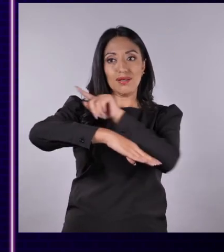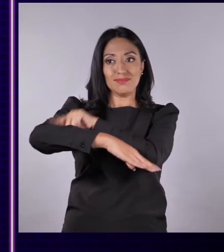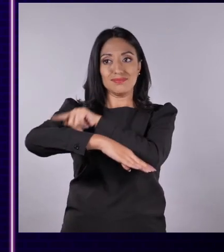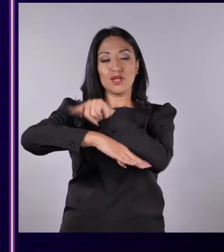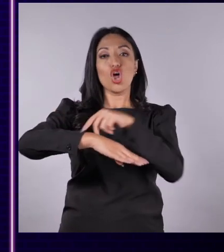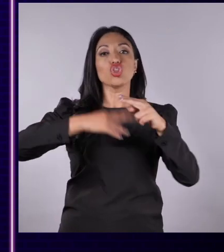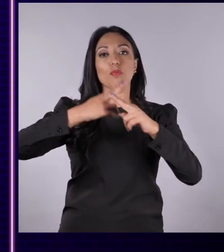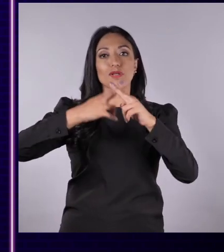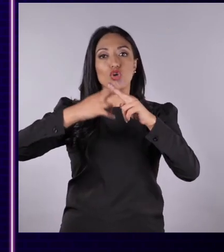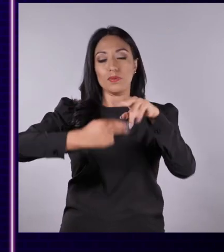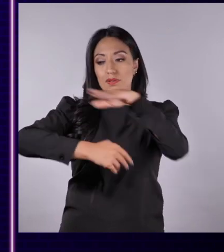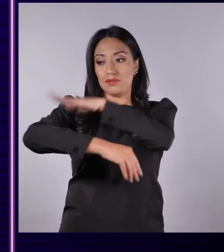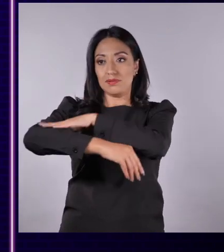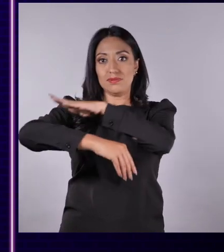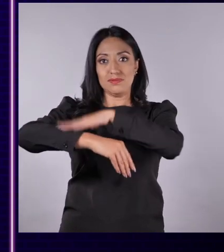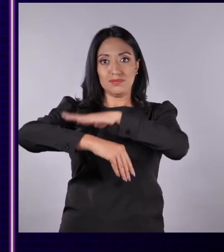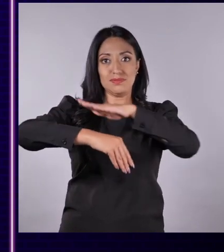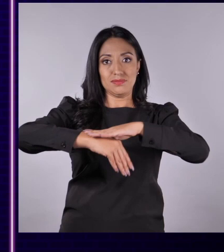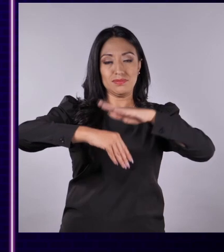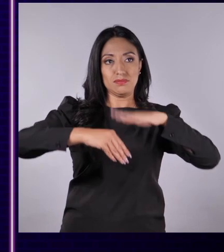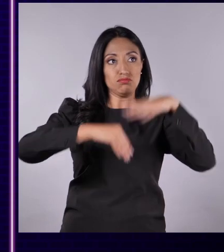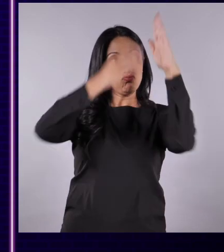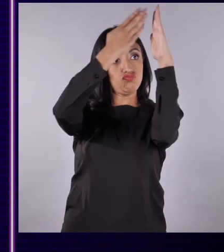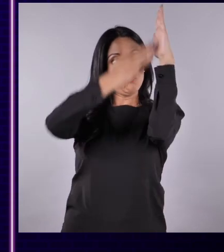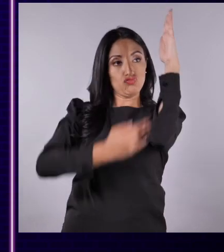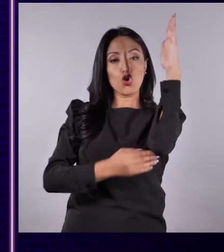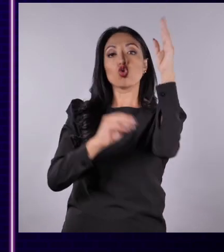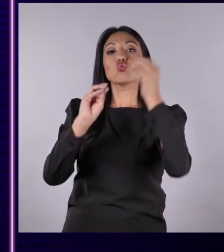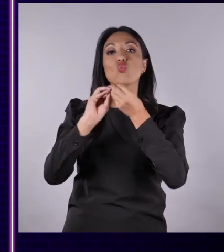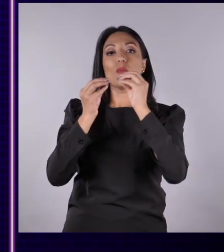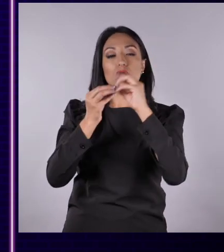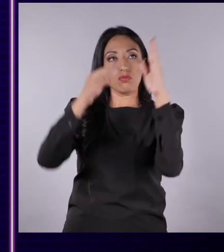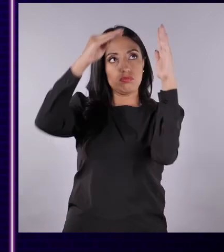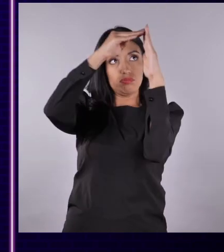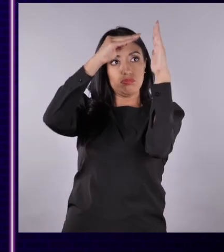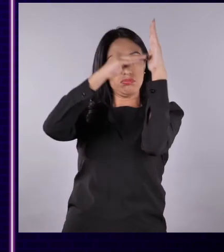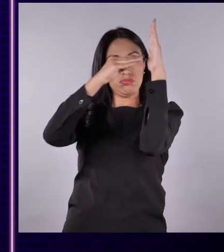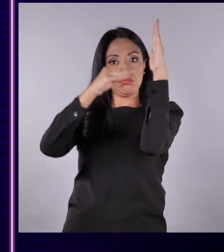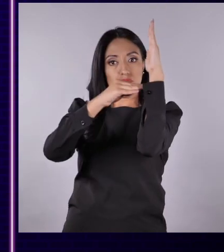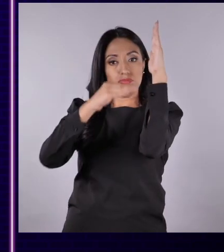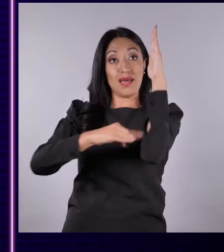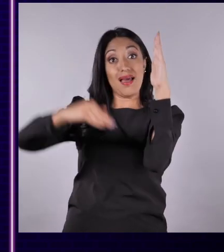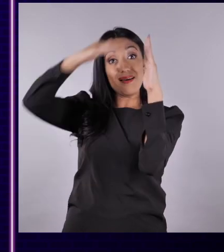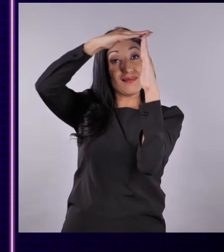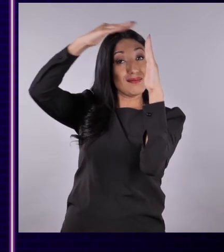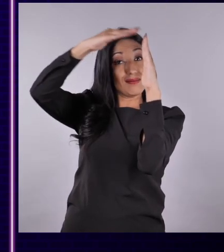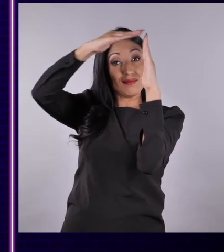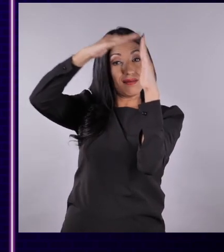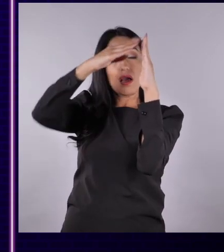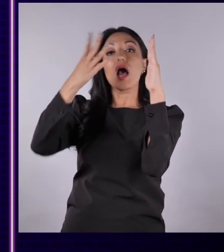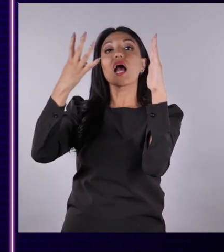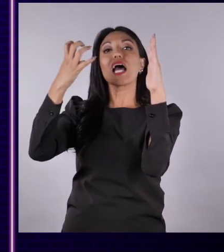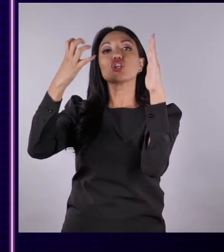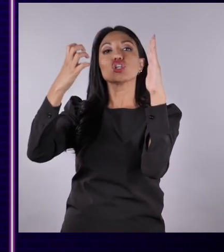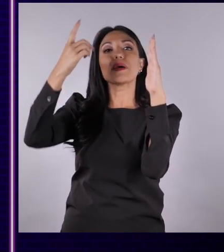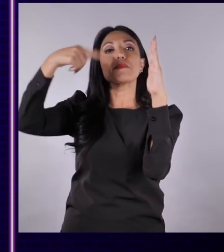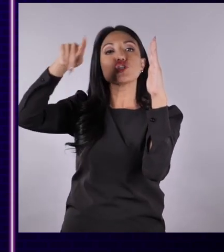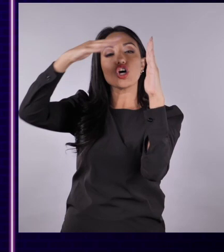valores numéricos, que nos lleven hasta el total, en nuestro caso, 14.483